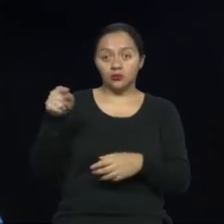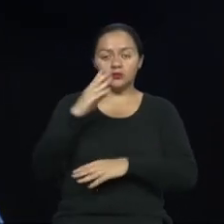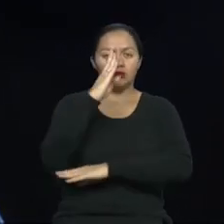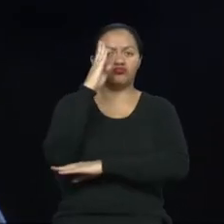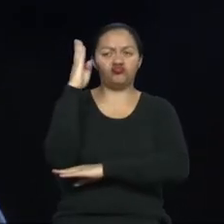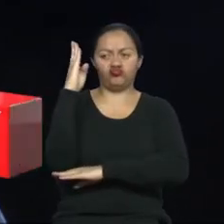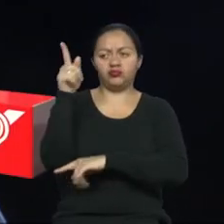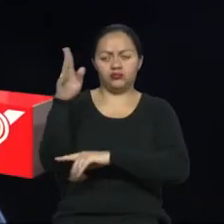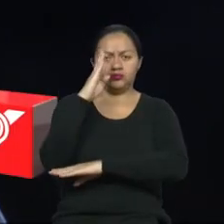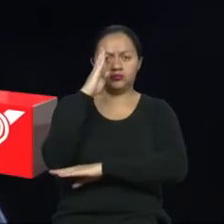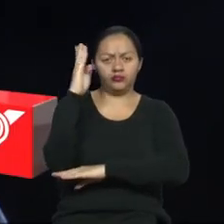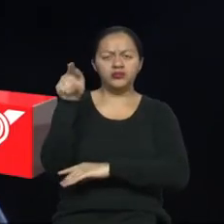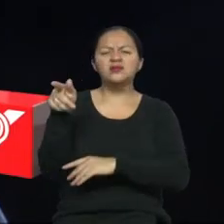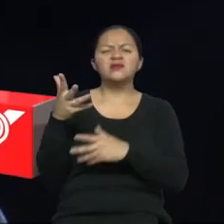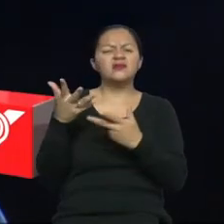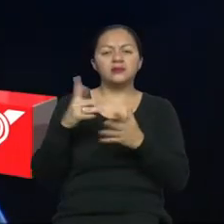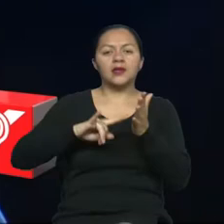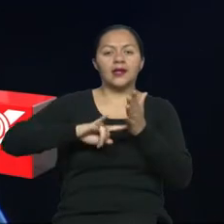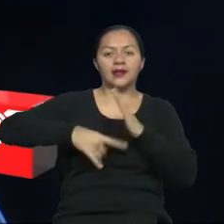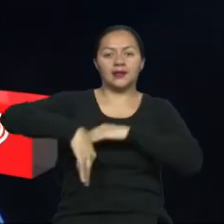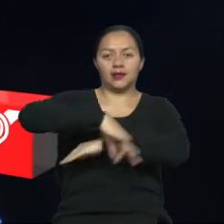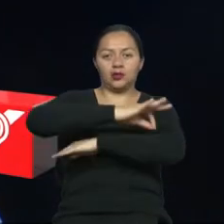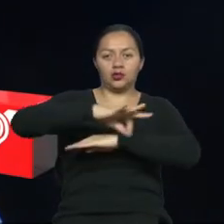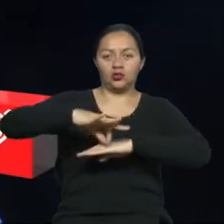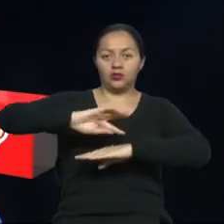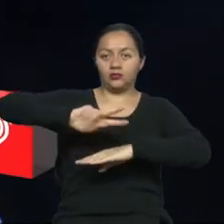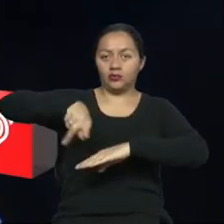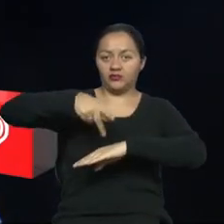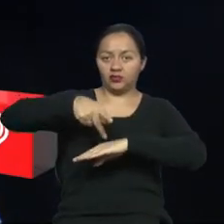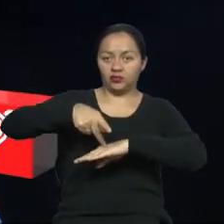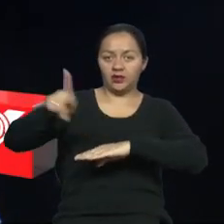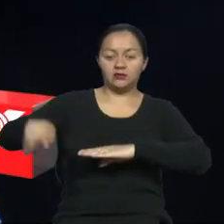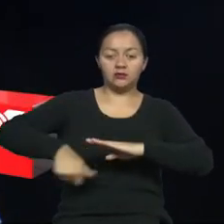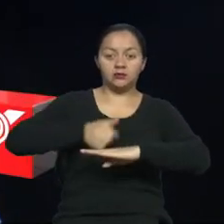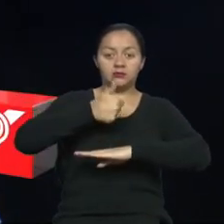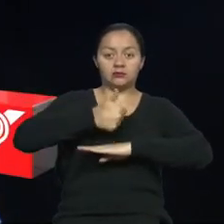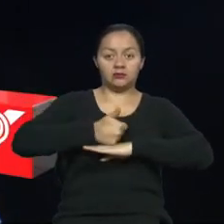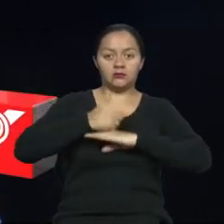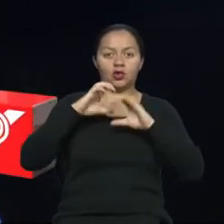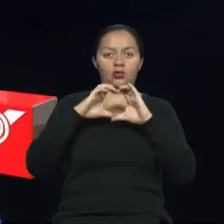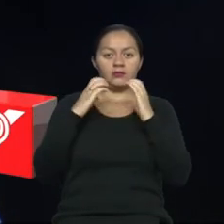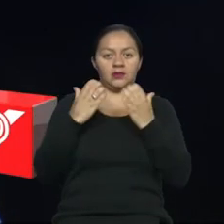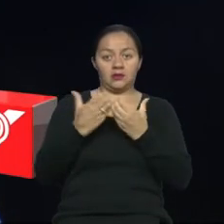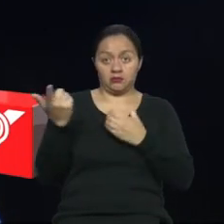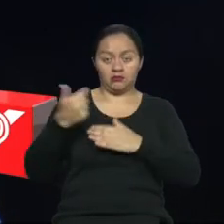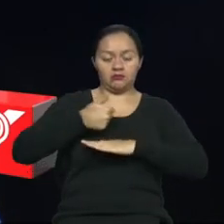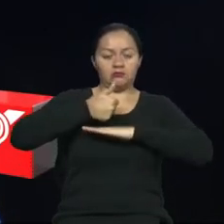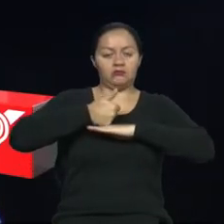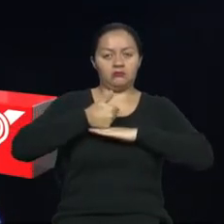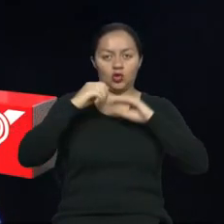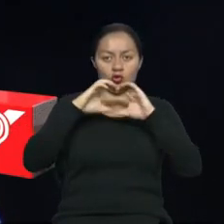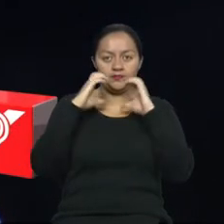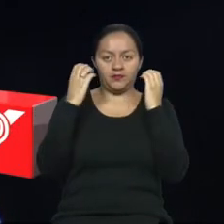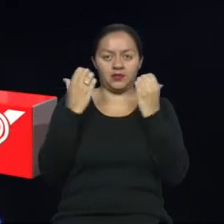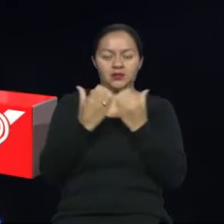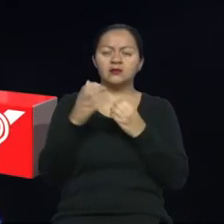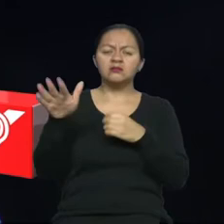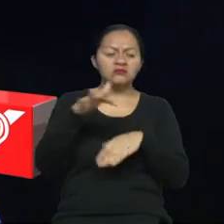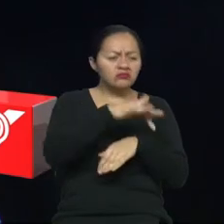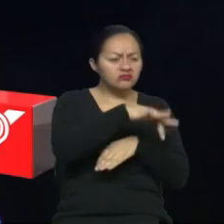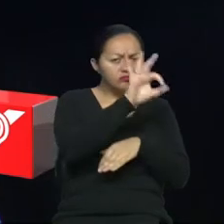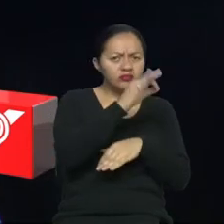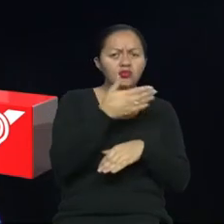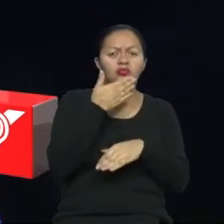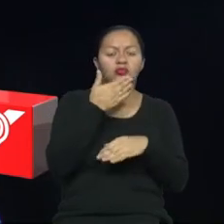arquitecto principalmente, y presides los comités, ¿qué has encontrado en relación hacia una